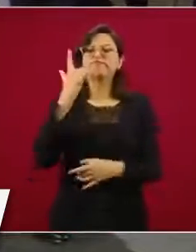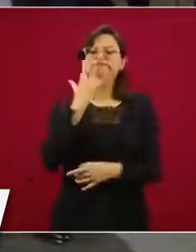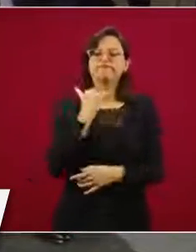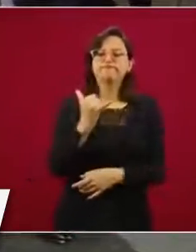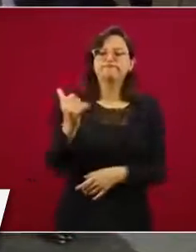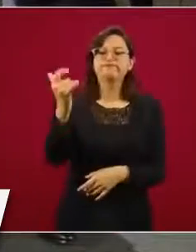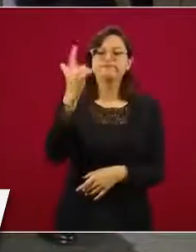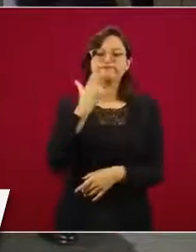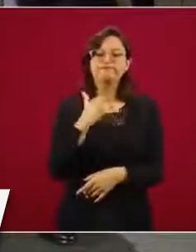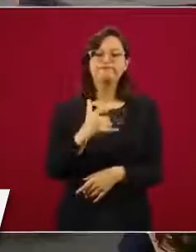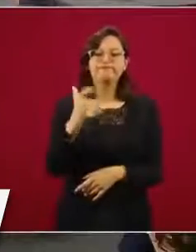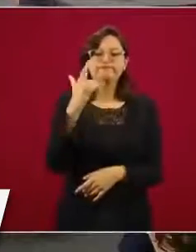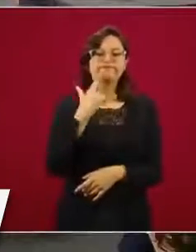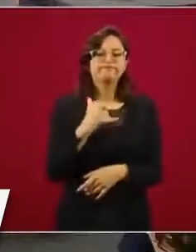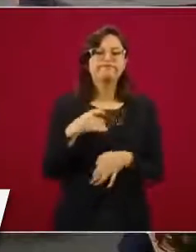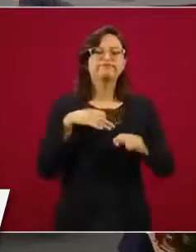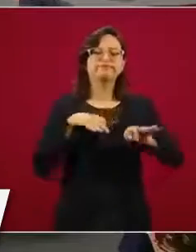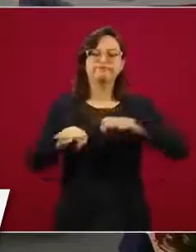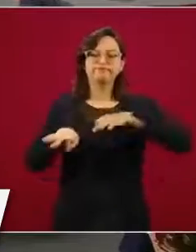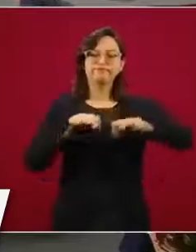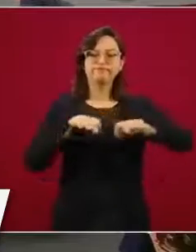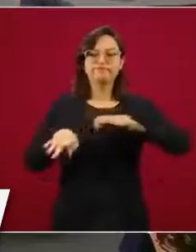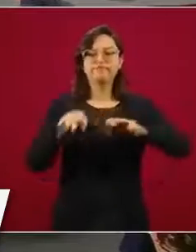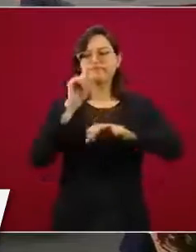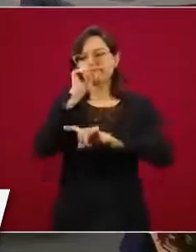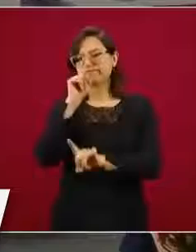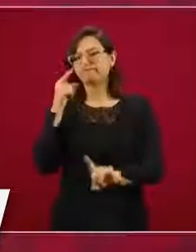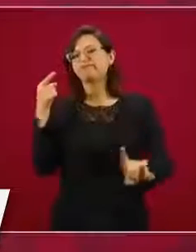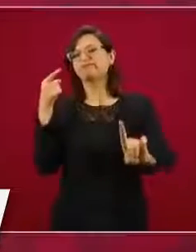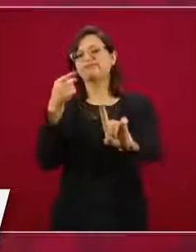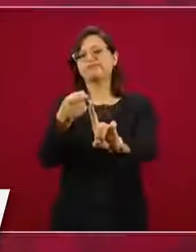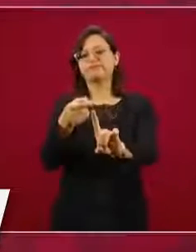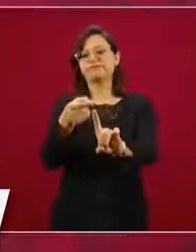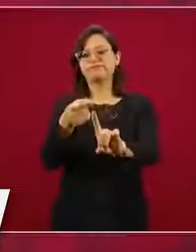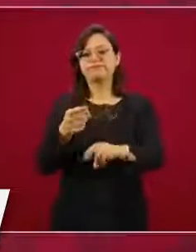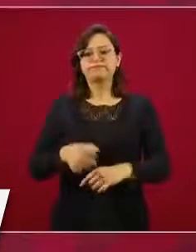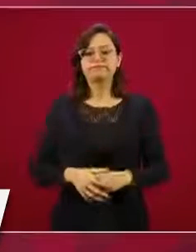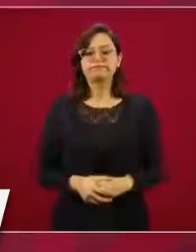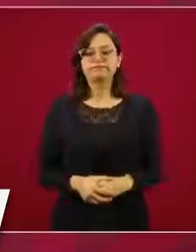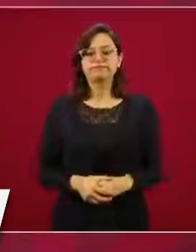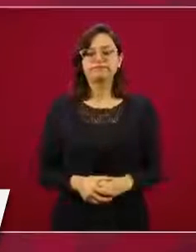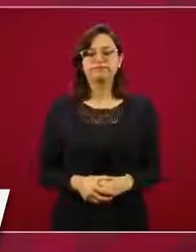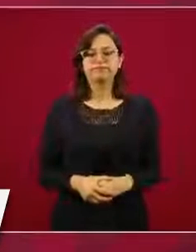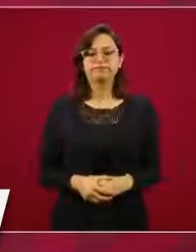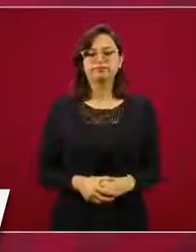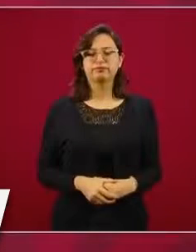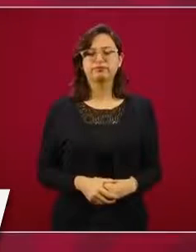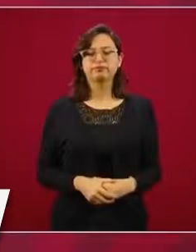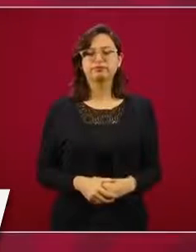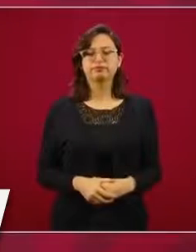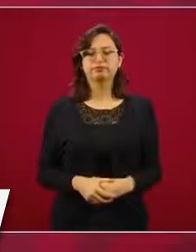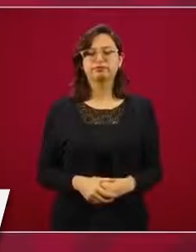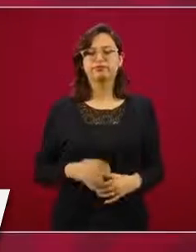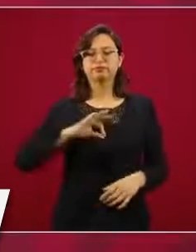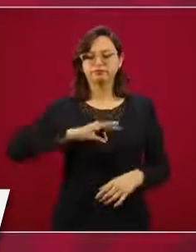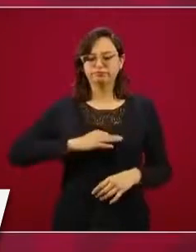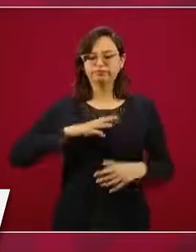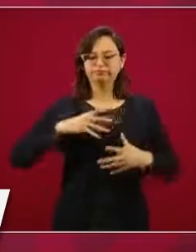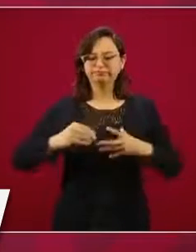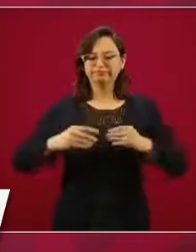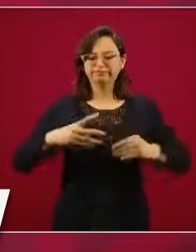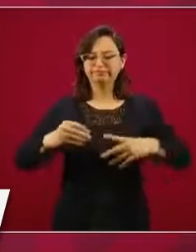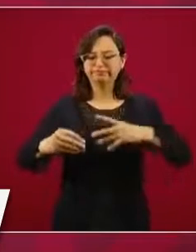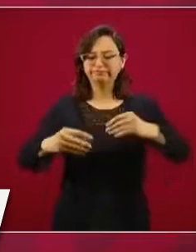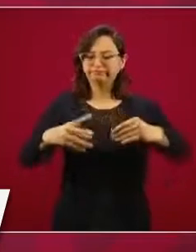trabajando en unidad para enfrentar la pandemia